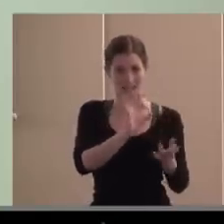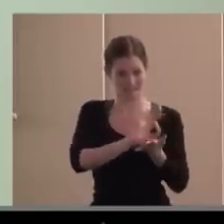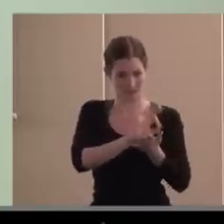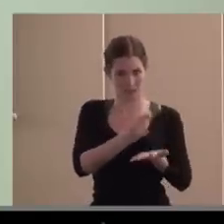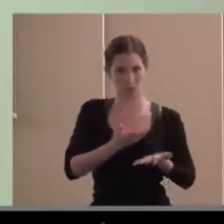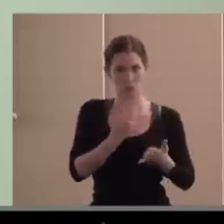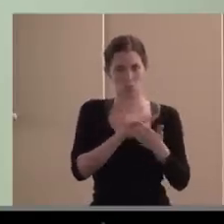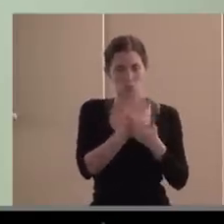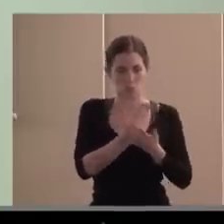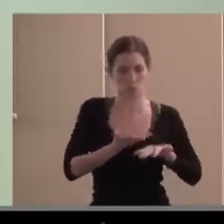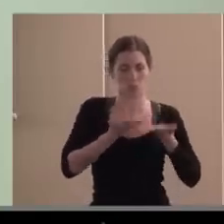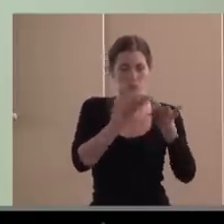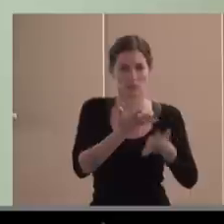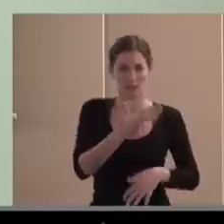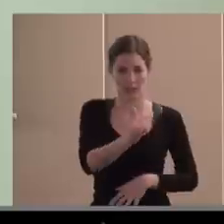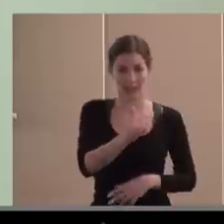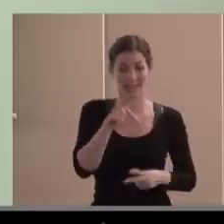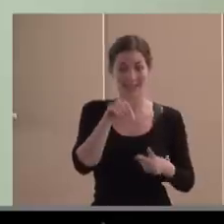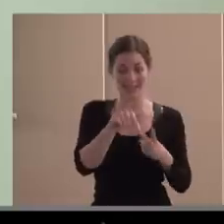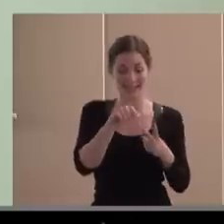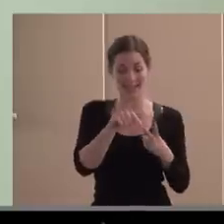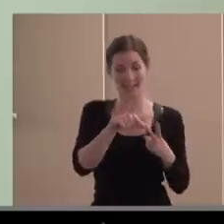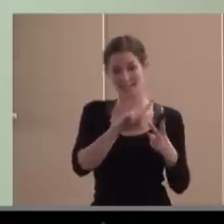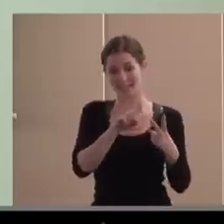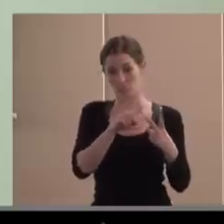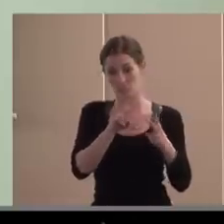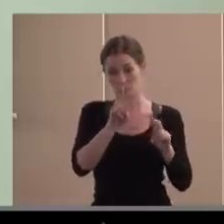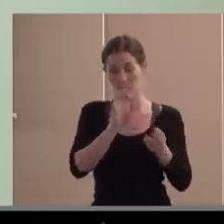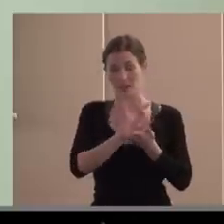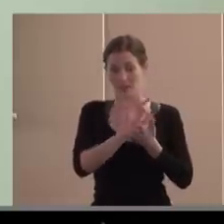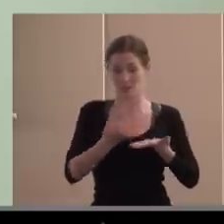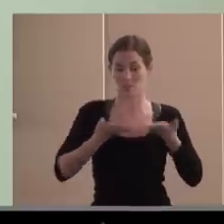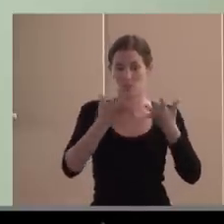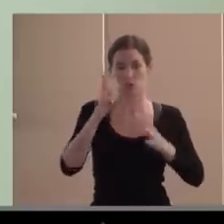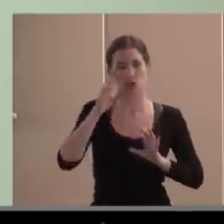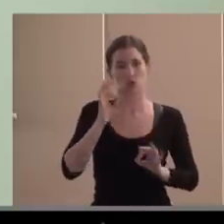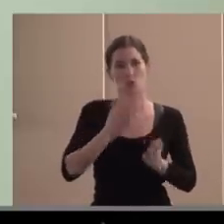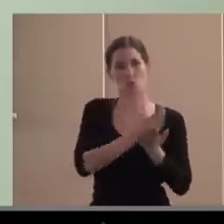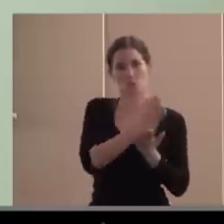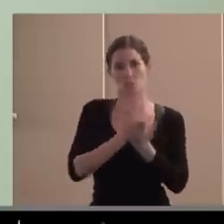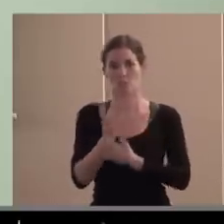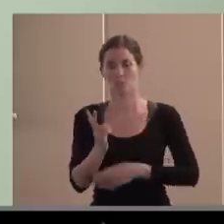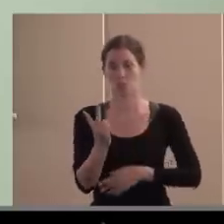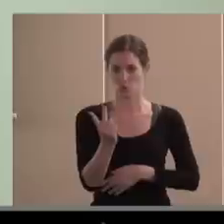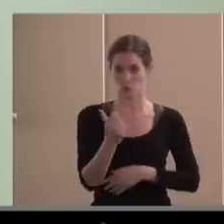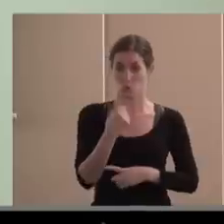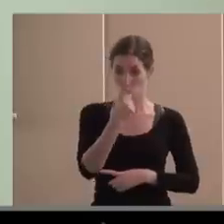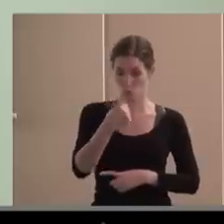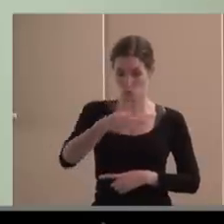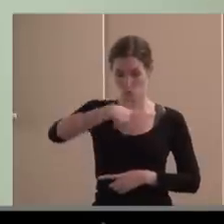dos dimensiones o dos planos de actuación. Por una parte somos gestores de servicios,